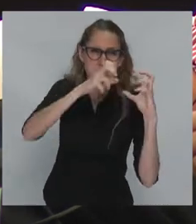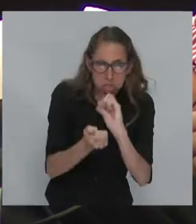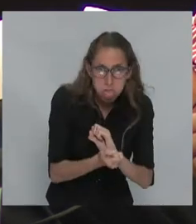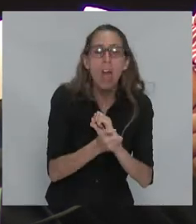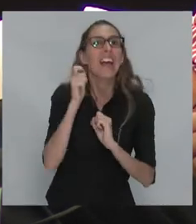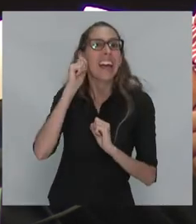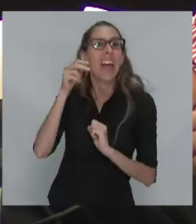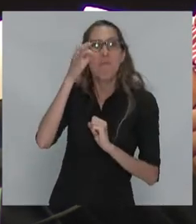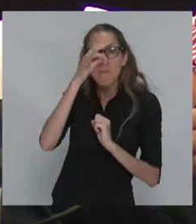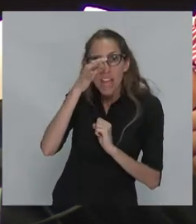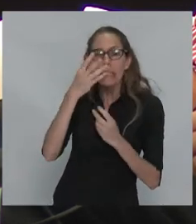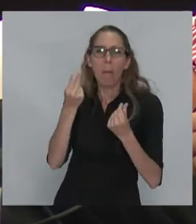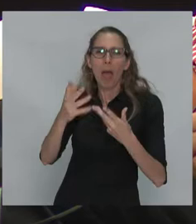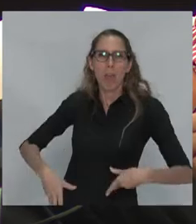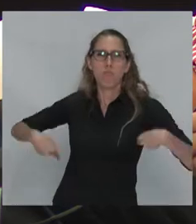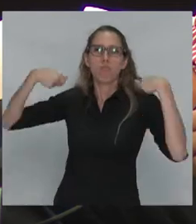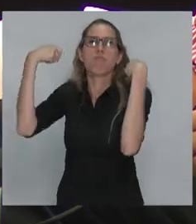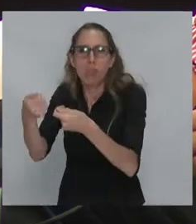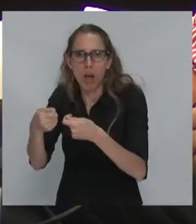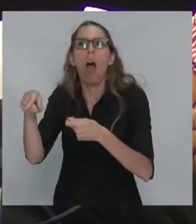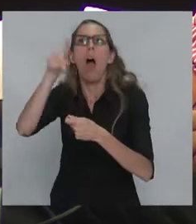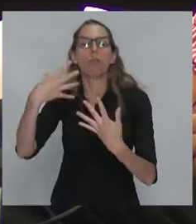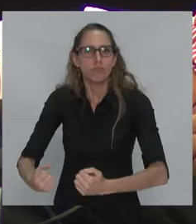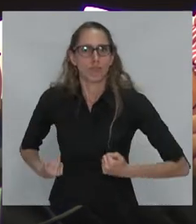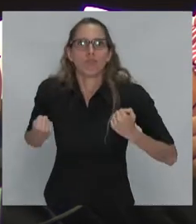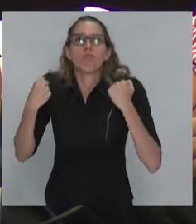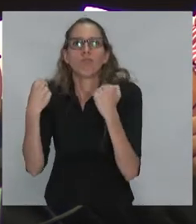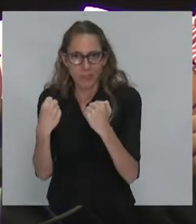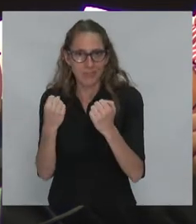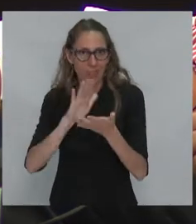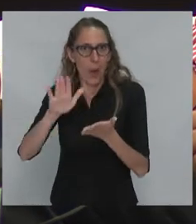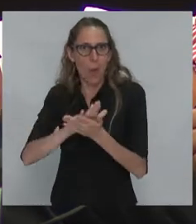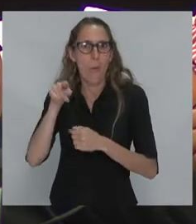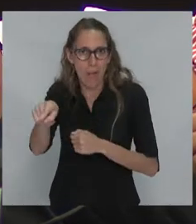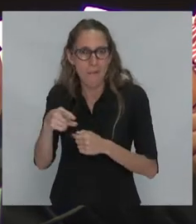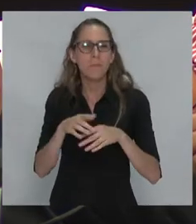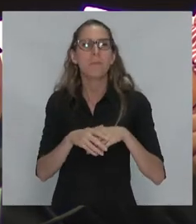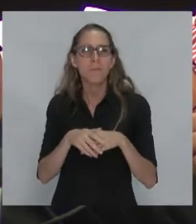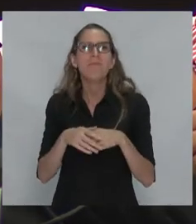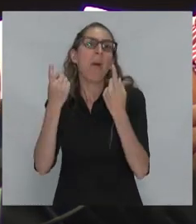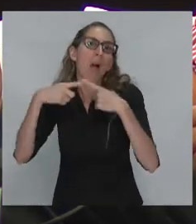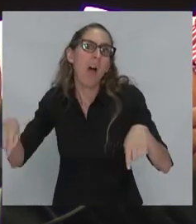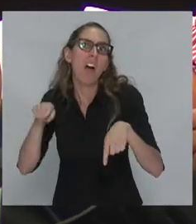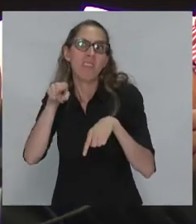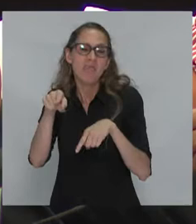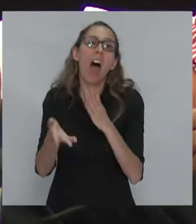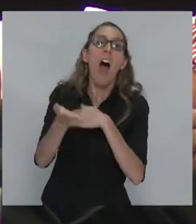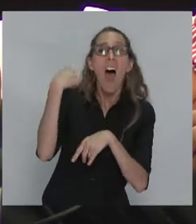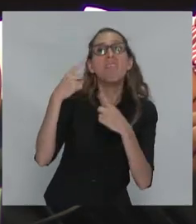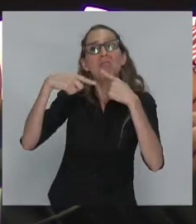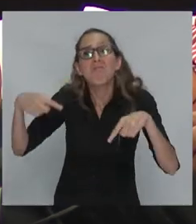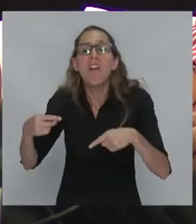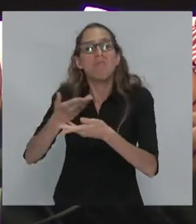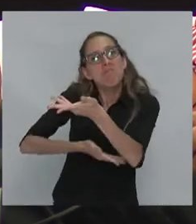dinero para recomponer los instrumentos tóxicos, que antes de que fueran tóxicos, eran instrumentos que daban muy buenos